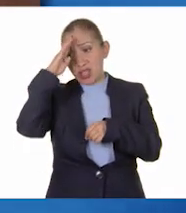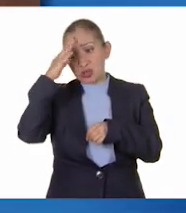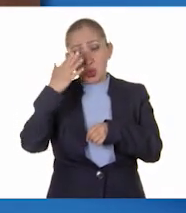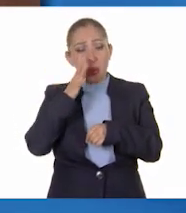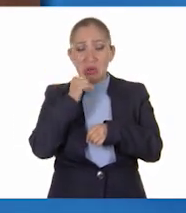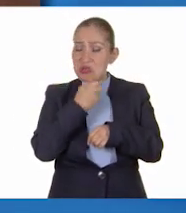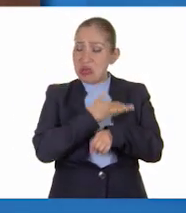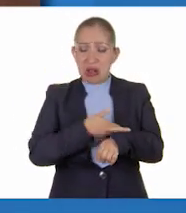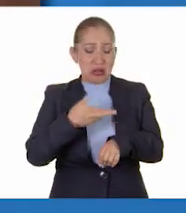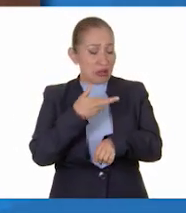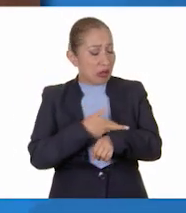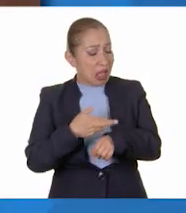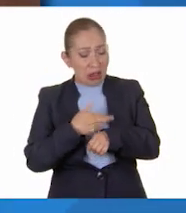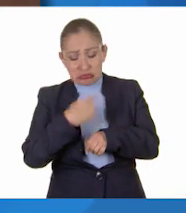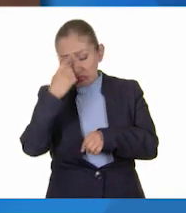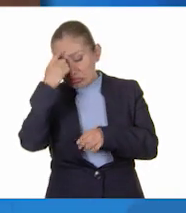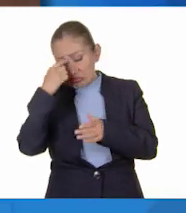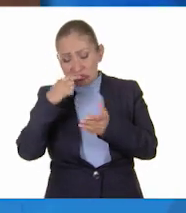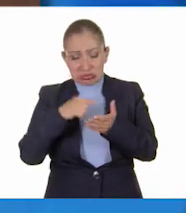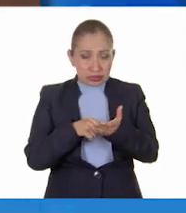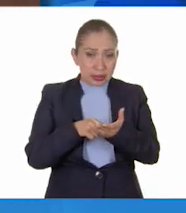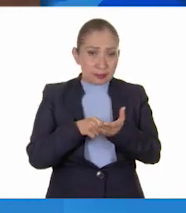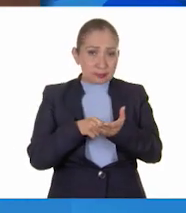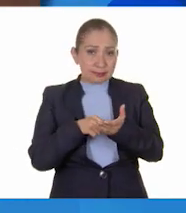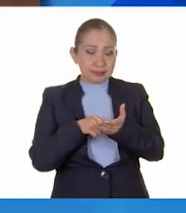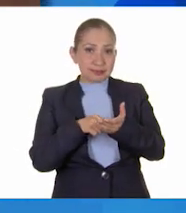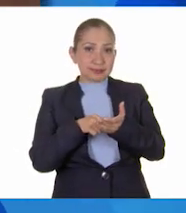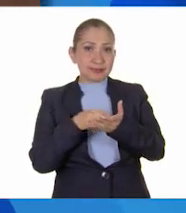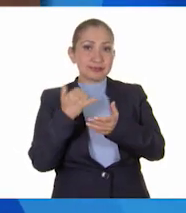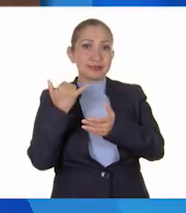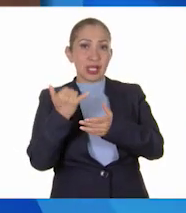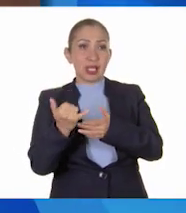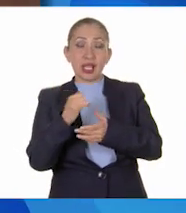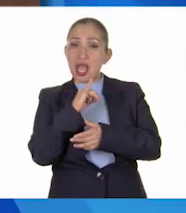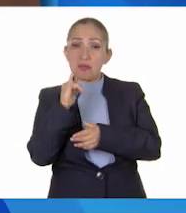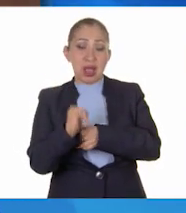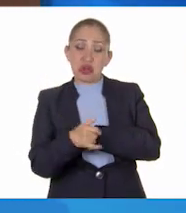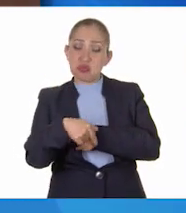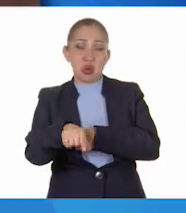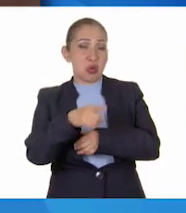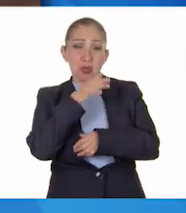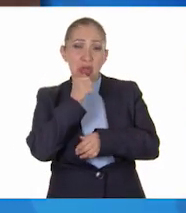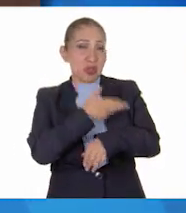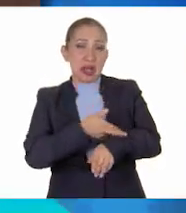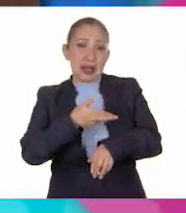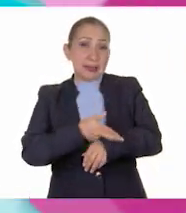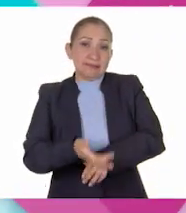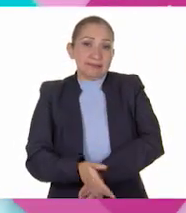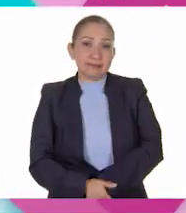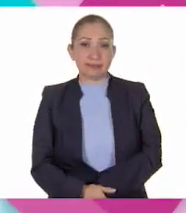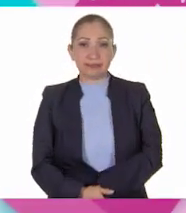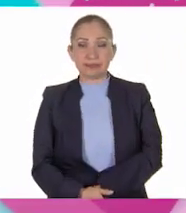no hay solución y que nunca se van a poder arreglar las cosas.